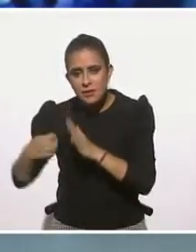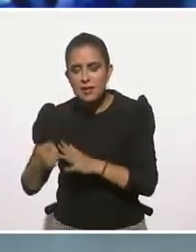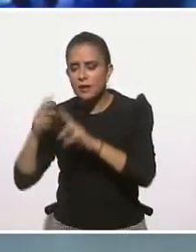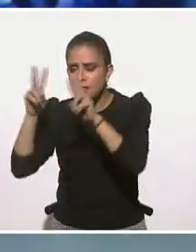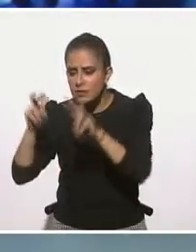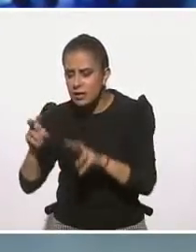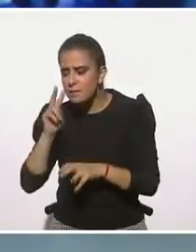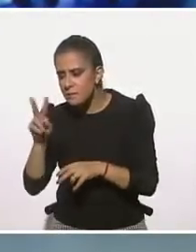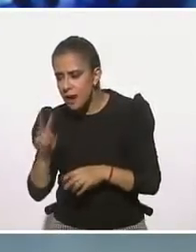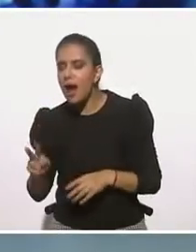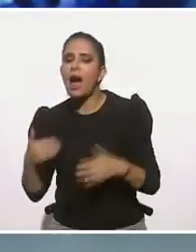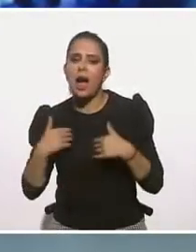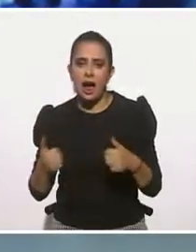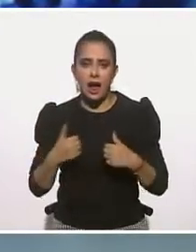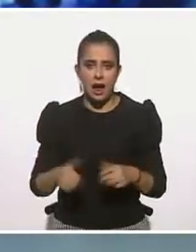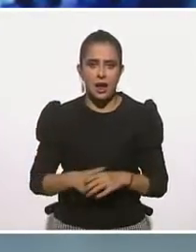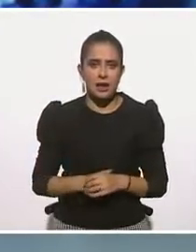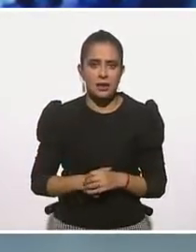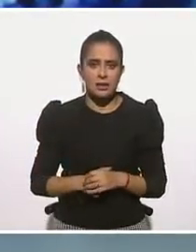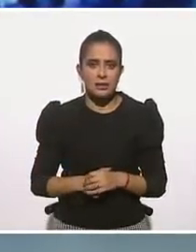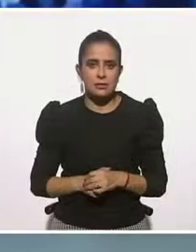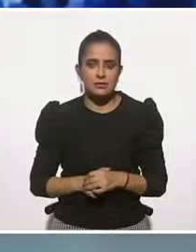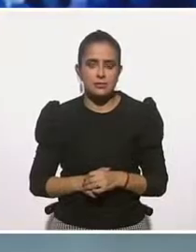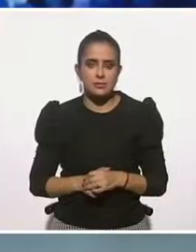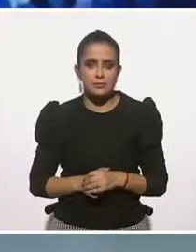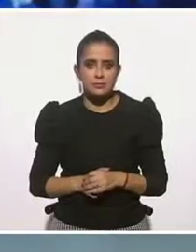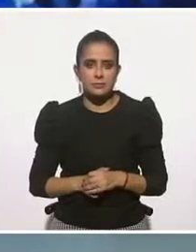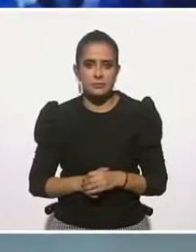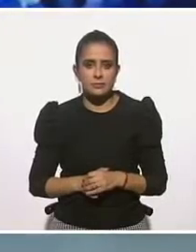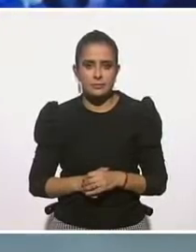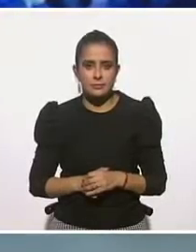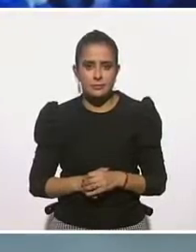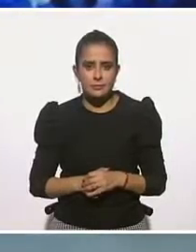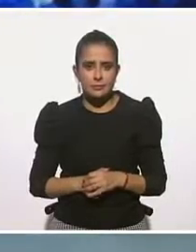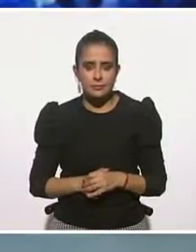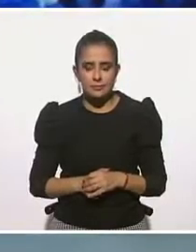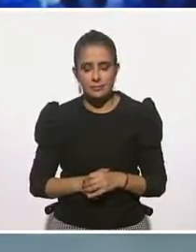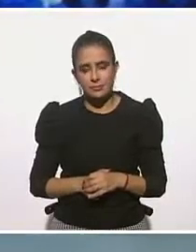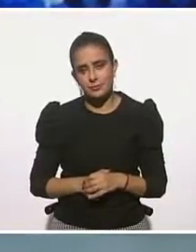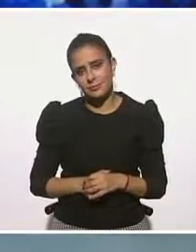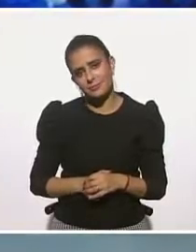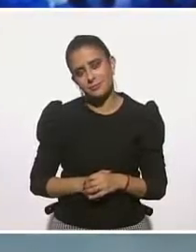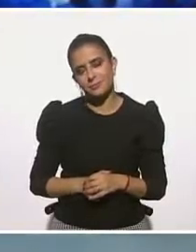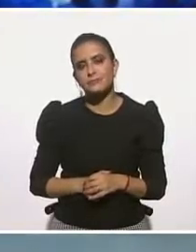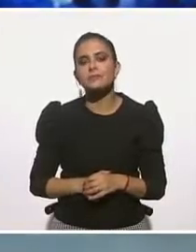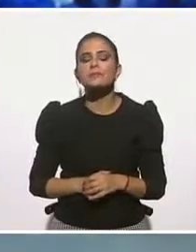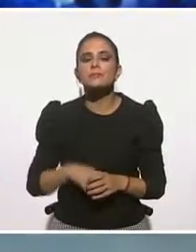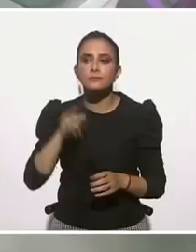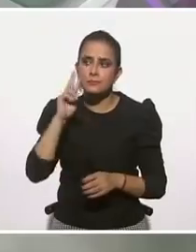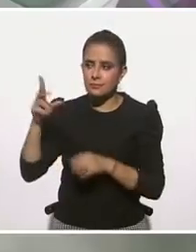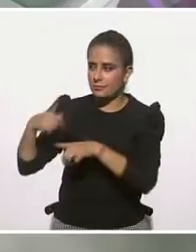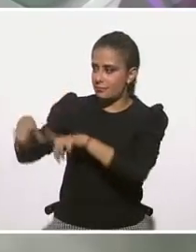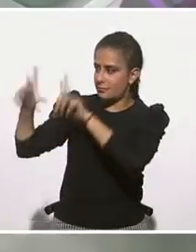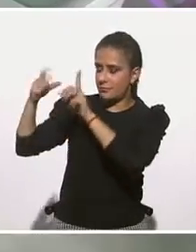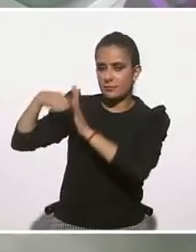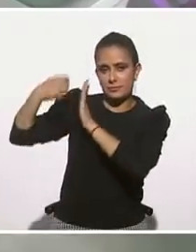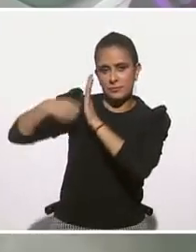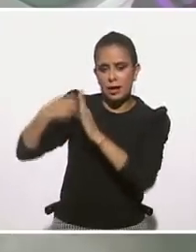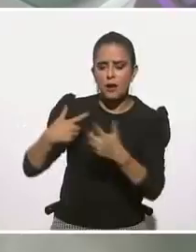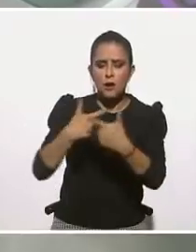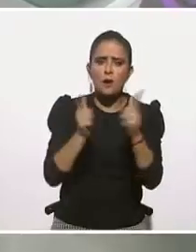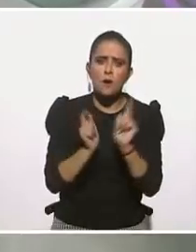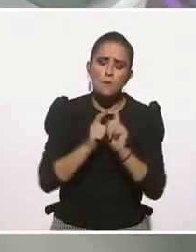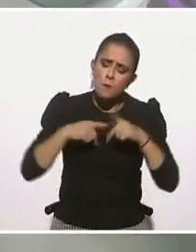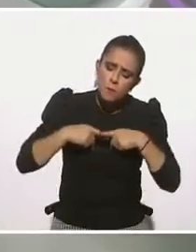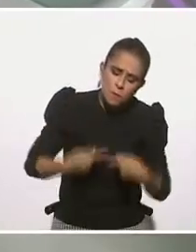visión ante esta adversidad. Pero entonces estamos viendo que hace rato vimos la cápsula sobre grupos vulnerables